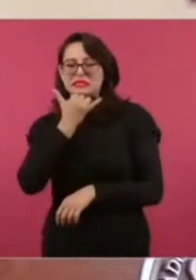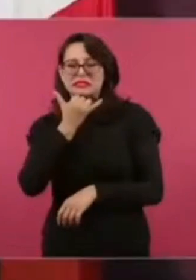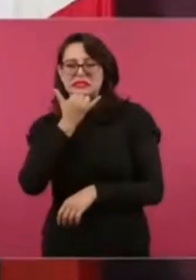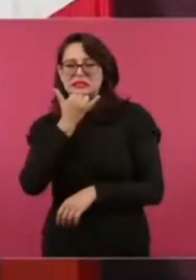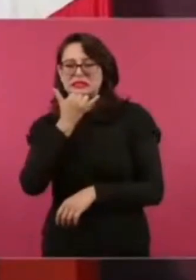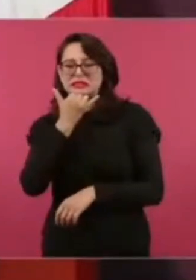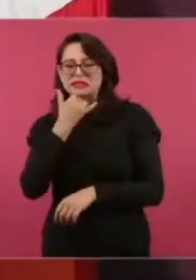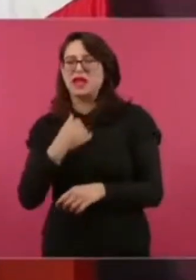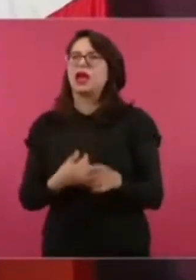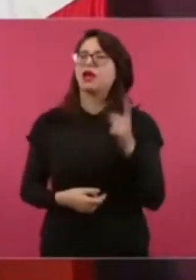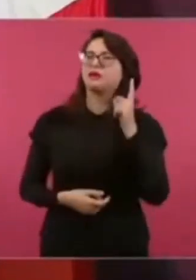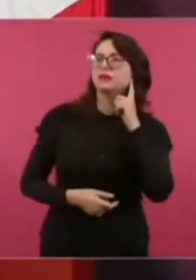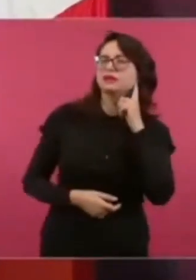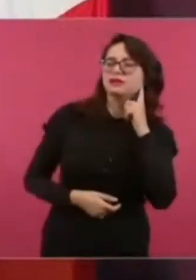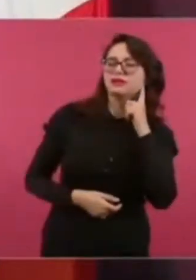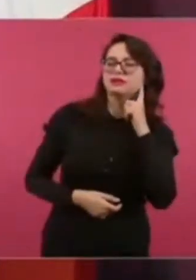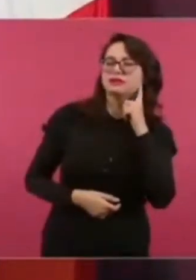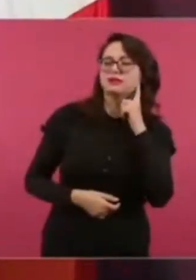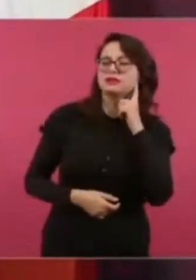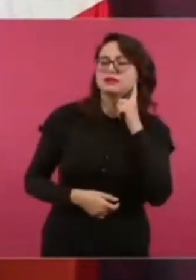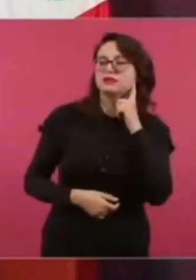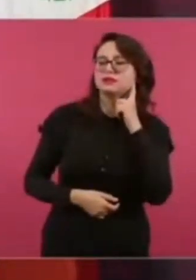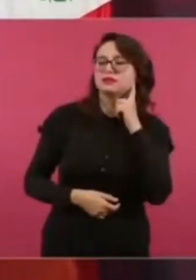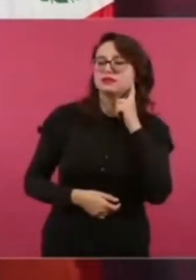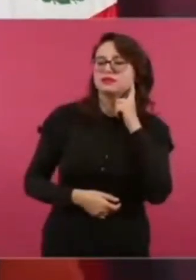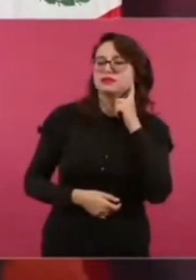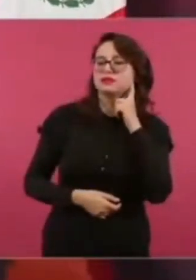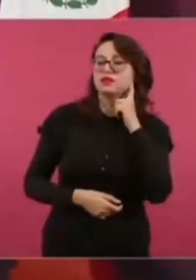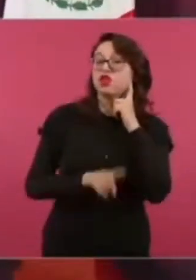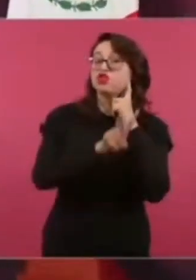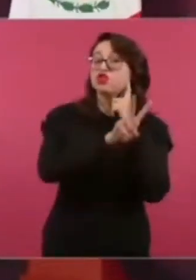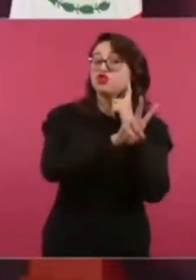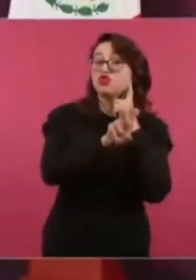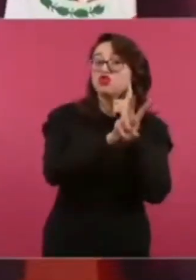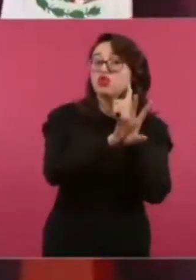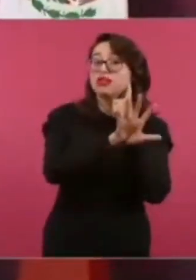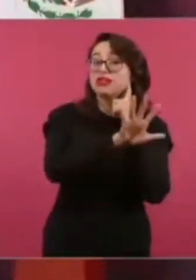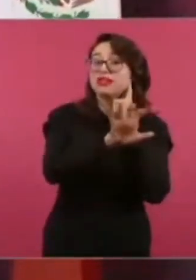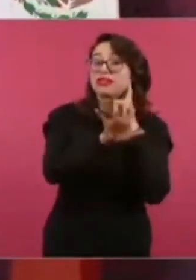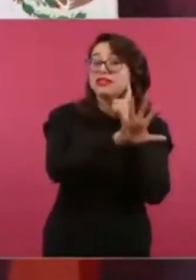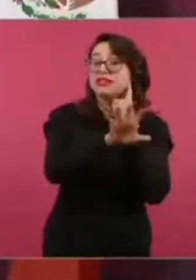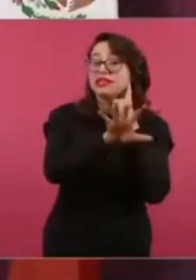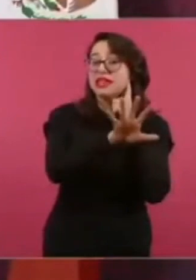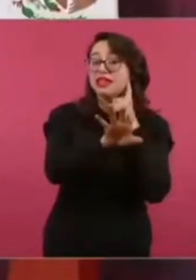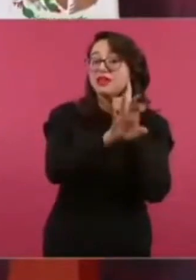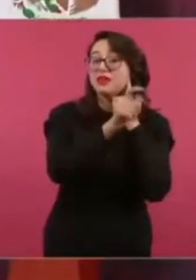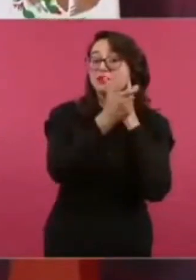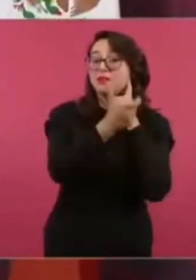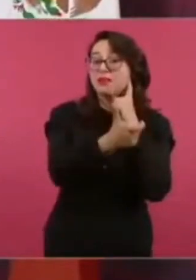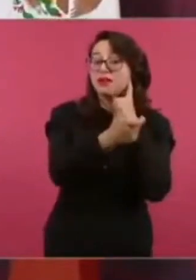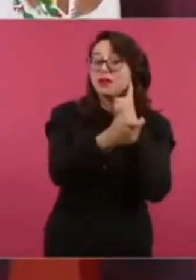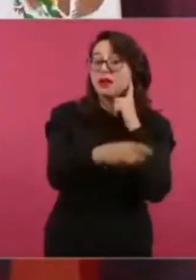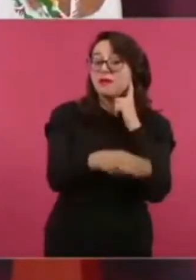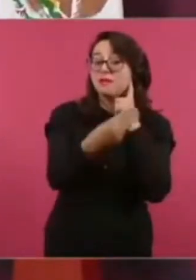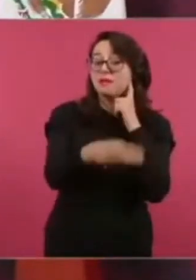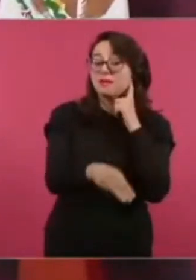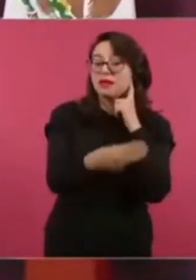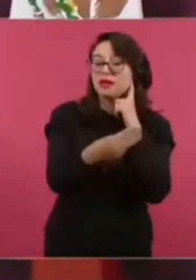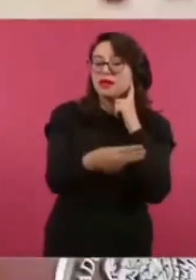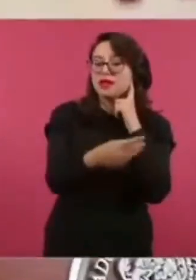Por acá, por el otro. Que me des 500 pesos para ir al mercado.